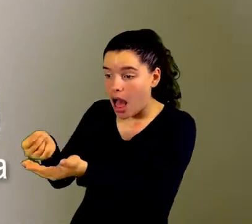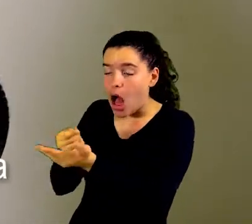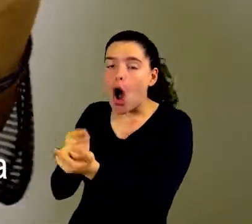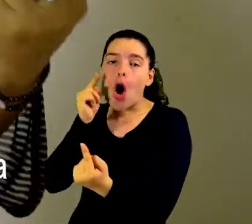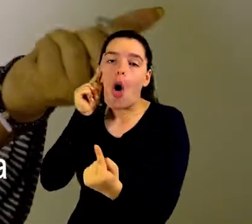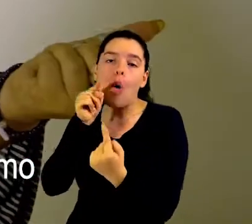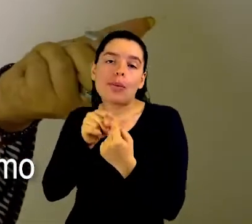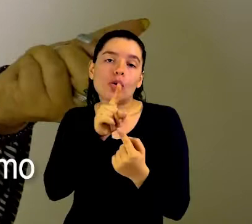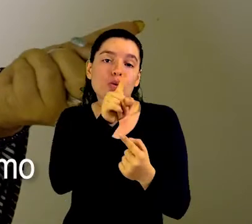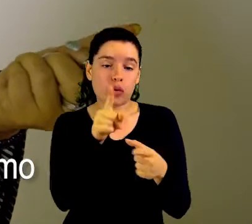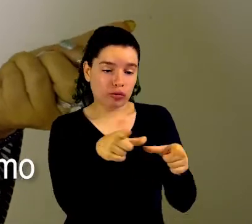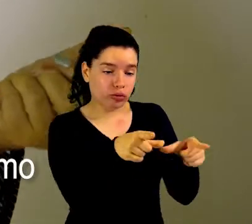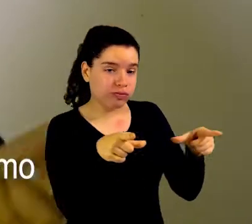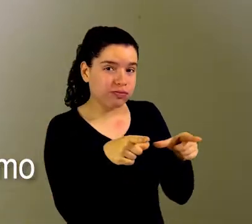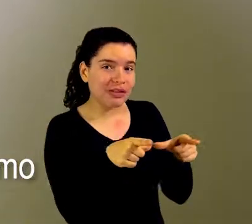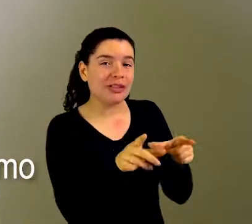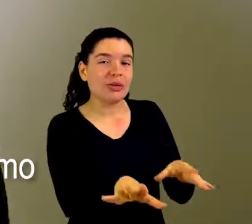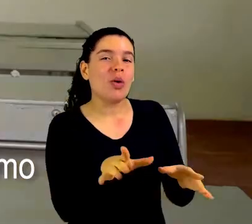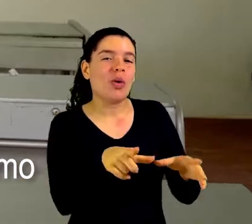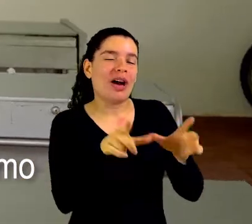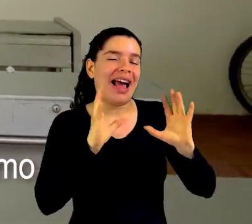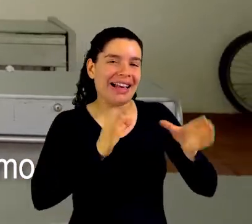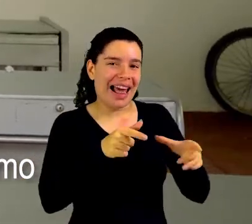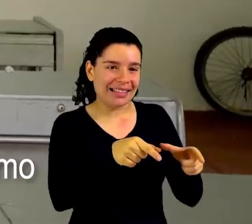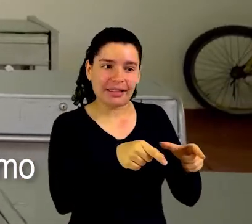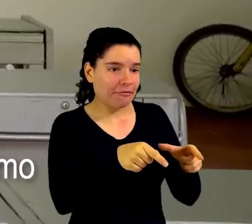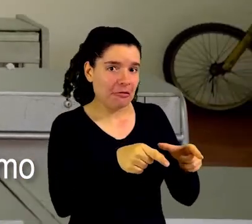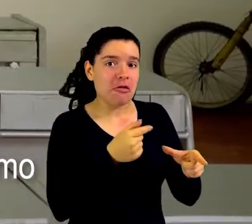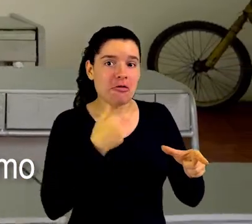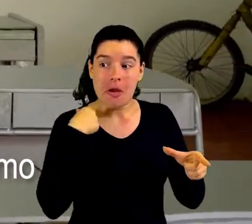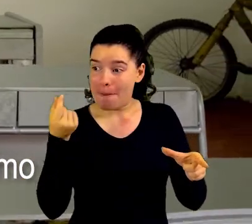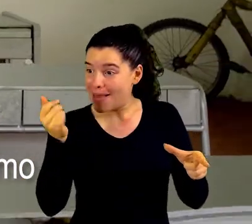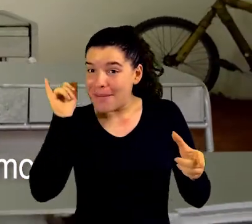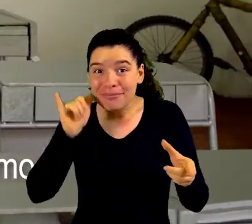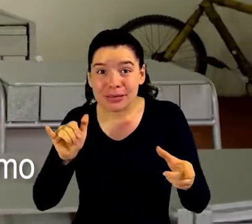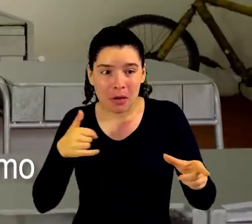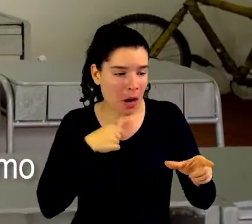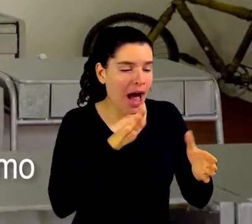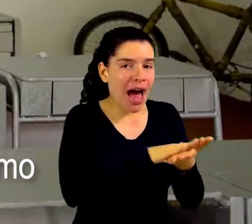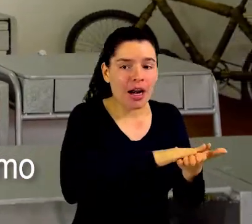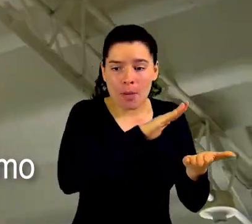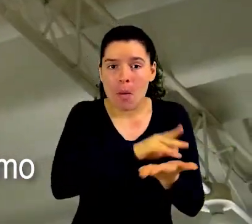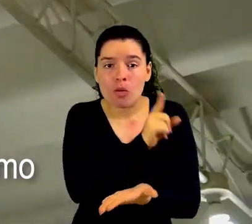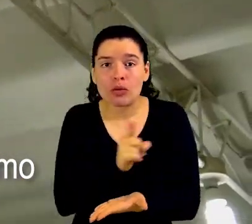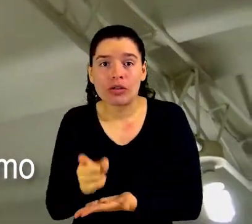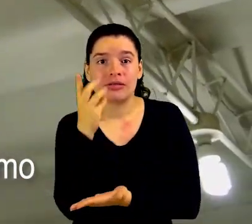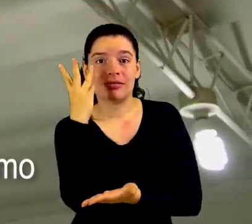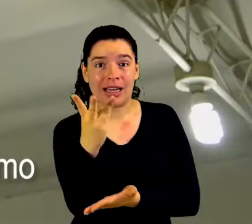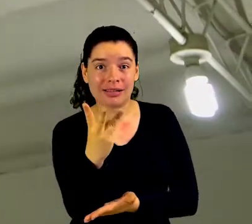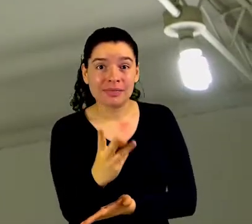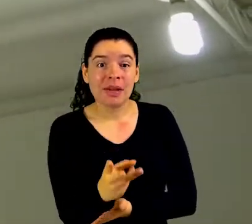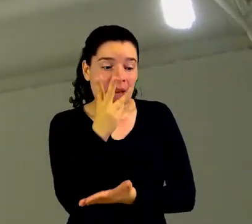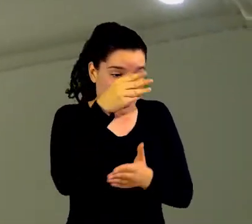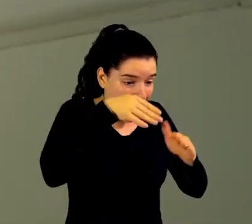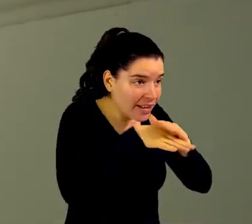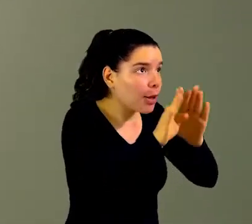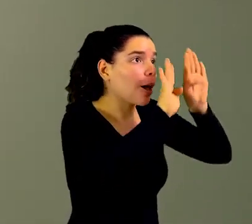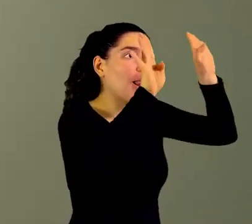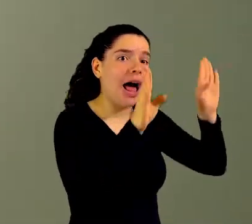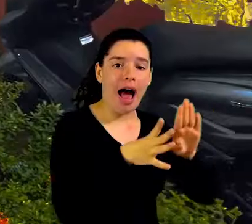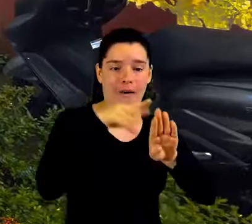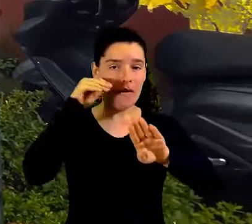que nos dieron para arreglar un aula, logramos arreglar las tres aulas, tanto exterior como interior.